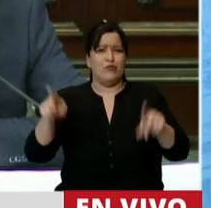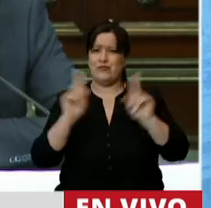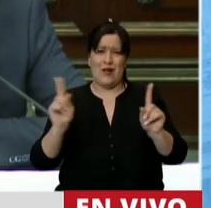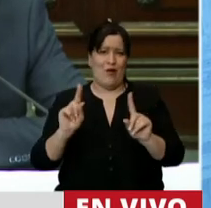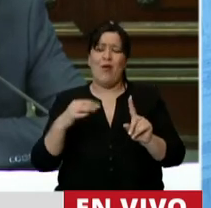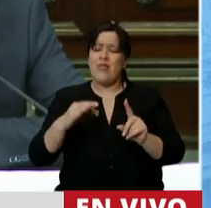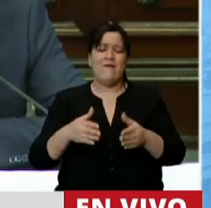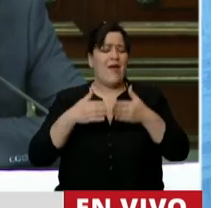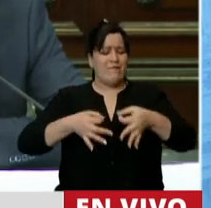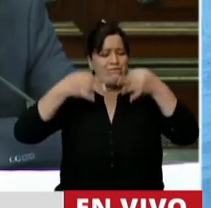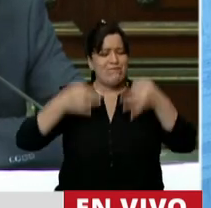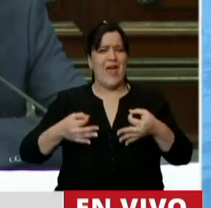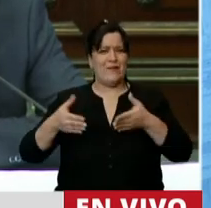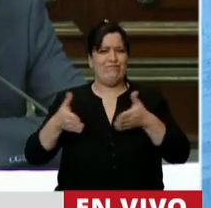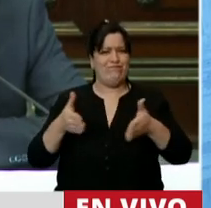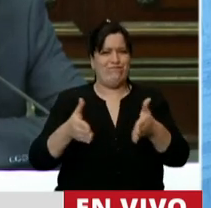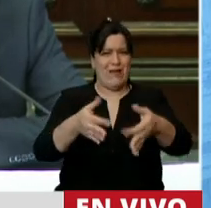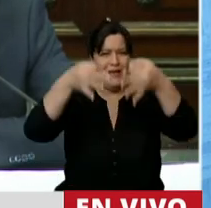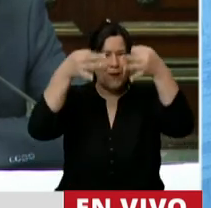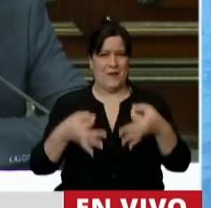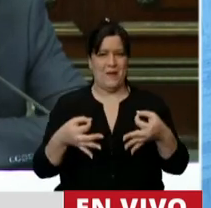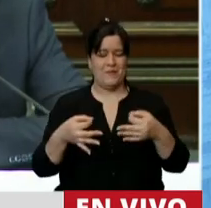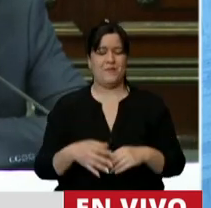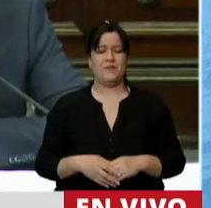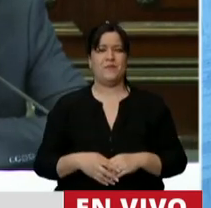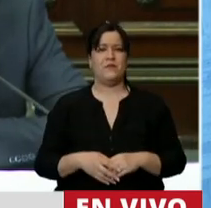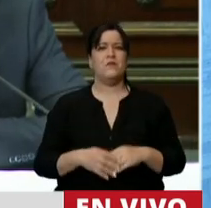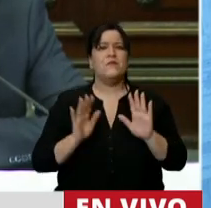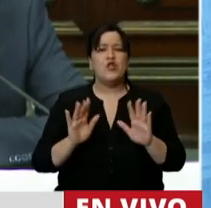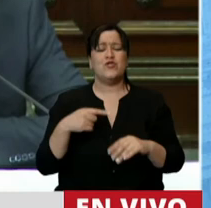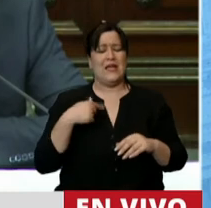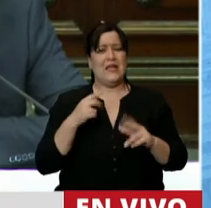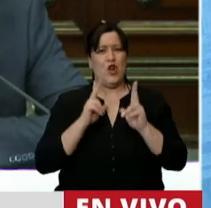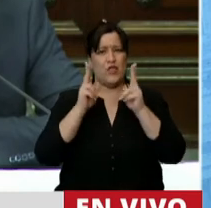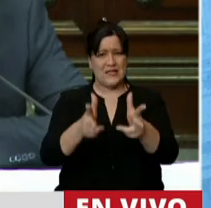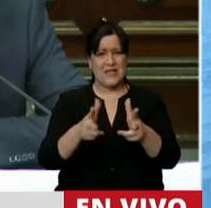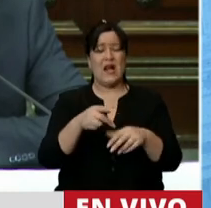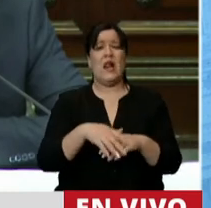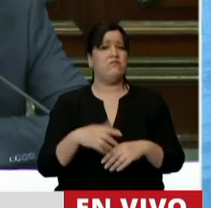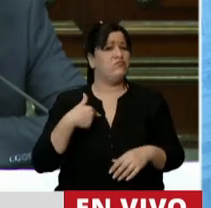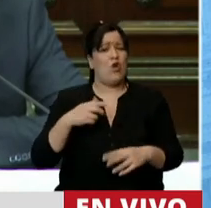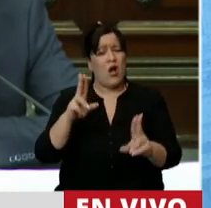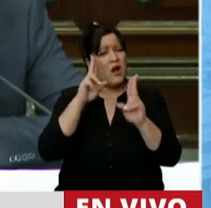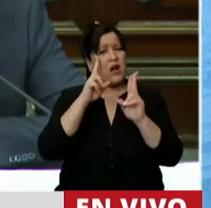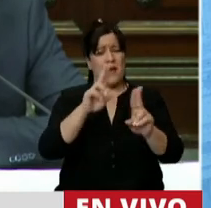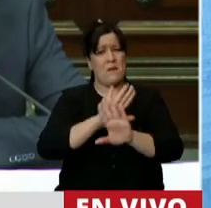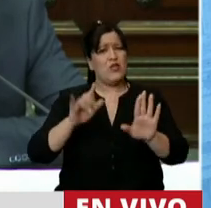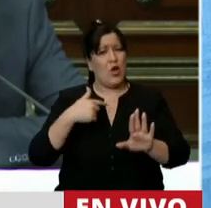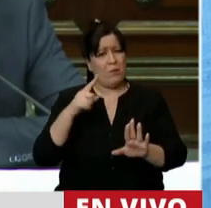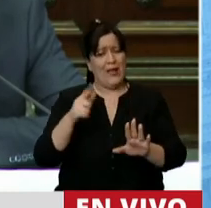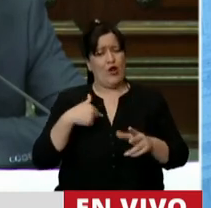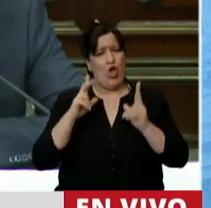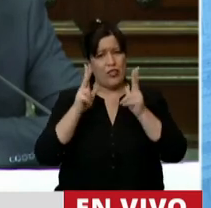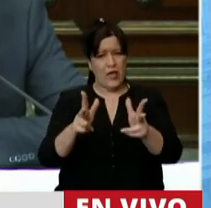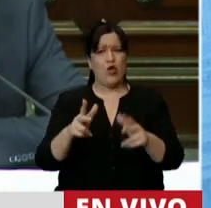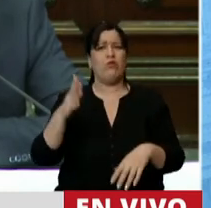se va a caer. Y finalmente, presidente, quiero decirle esto al jefe de gabinete. Con el mayor de los respetos. Y